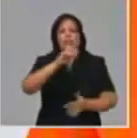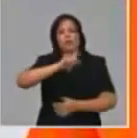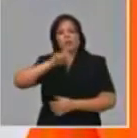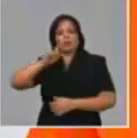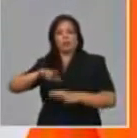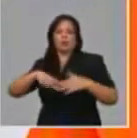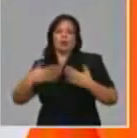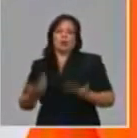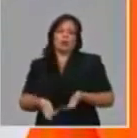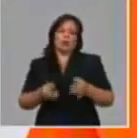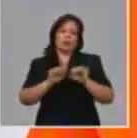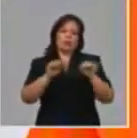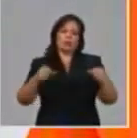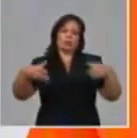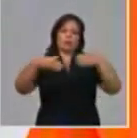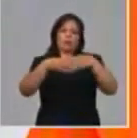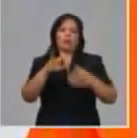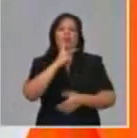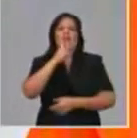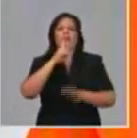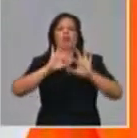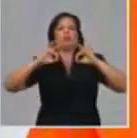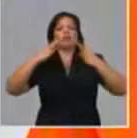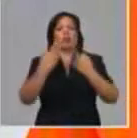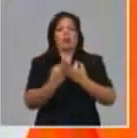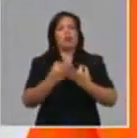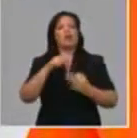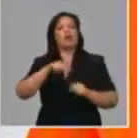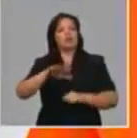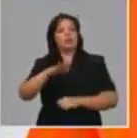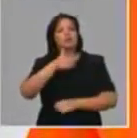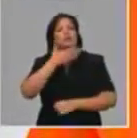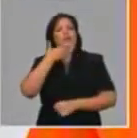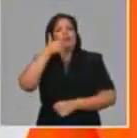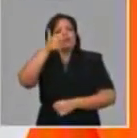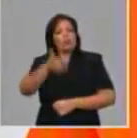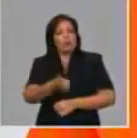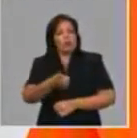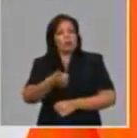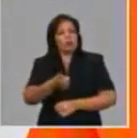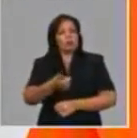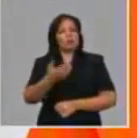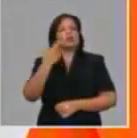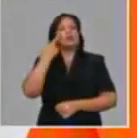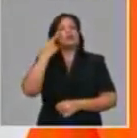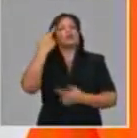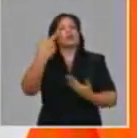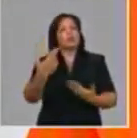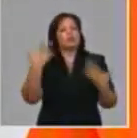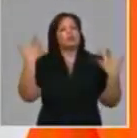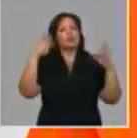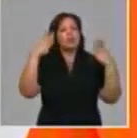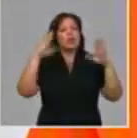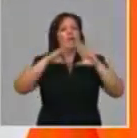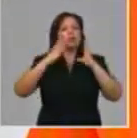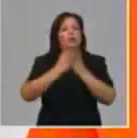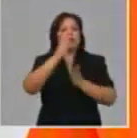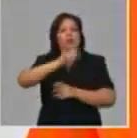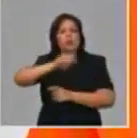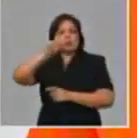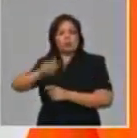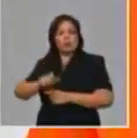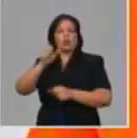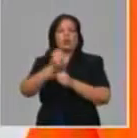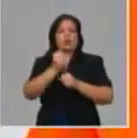familia. Quiero que movilizar propicio para reconocer a todos los que han participado en ese sistema tan justo